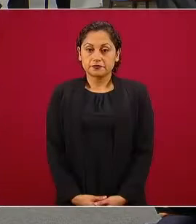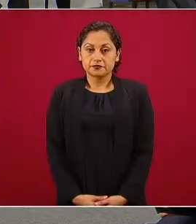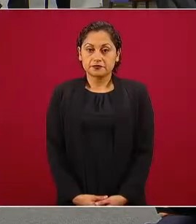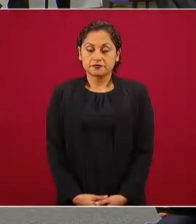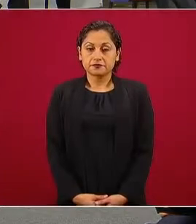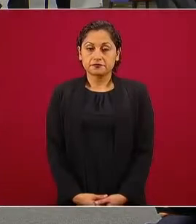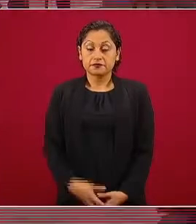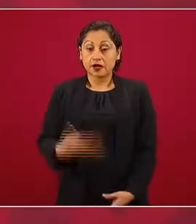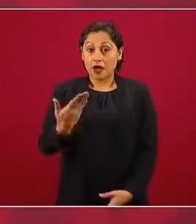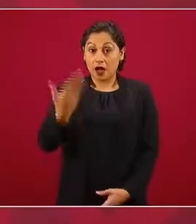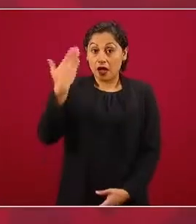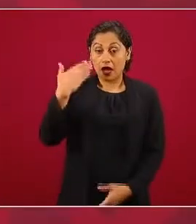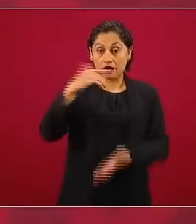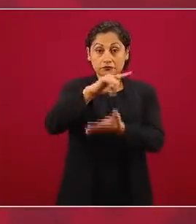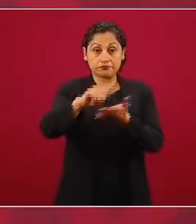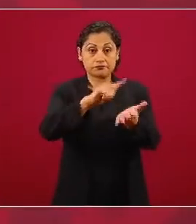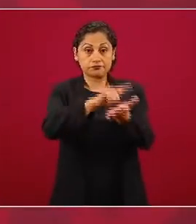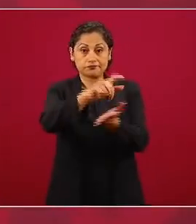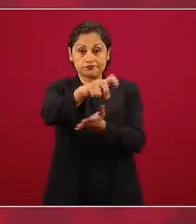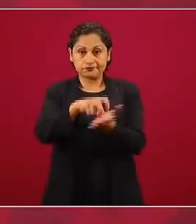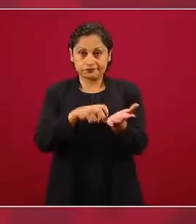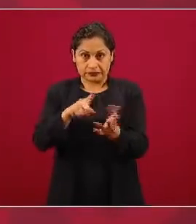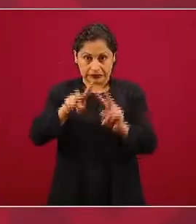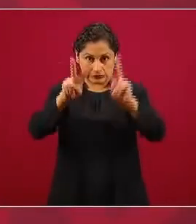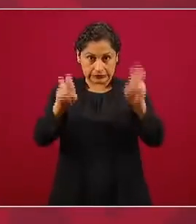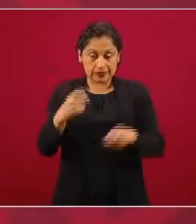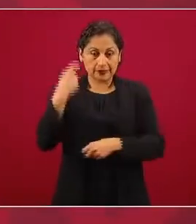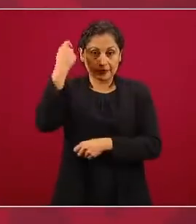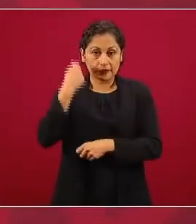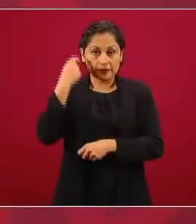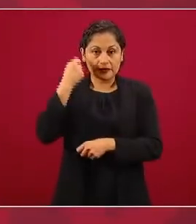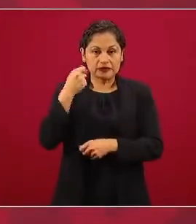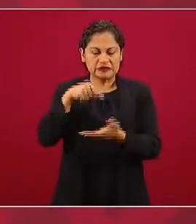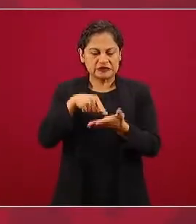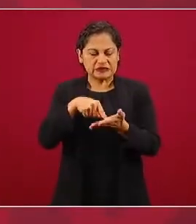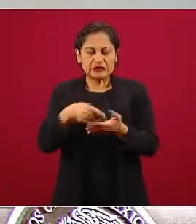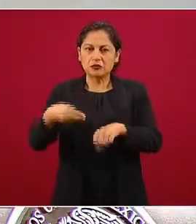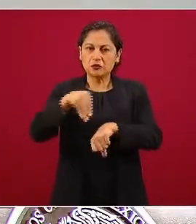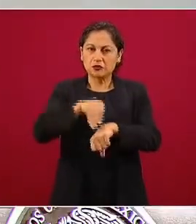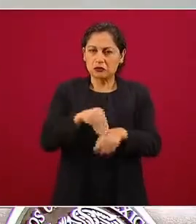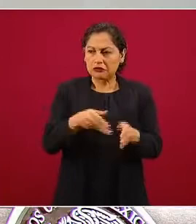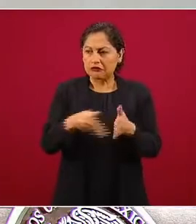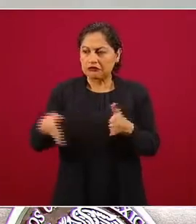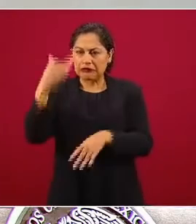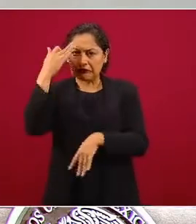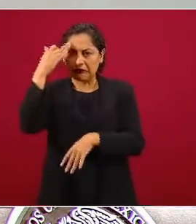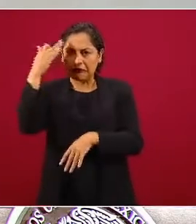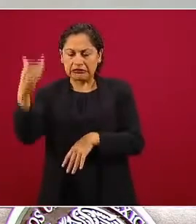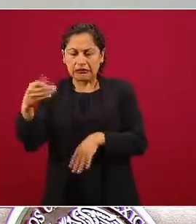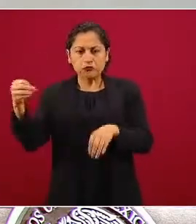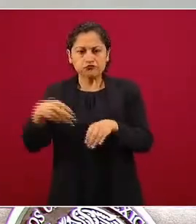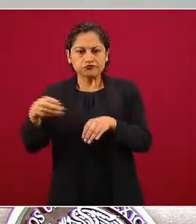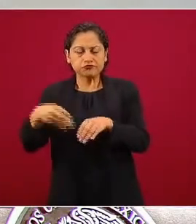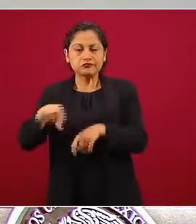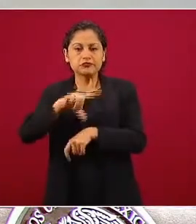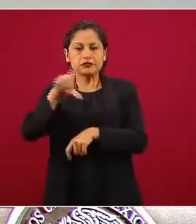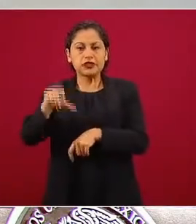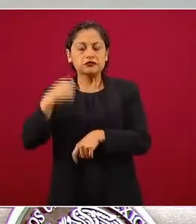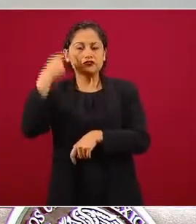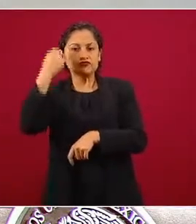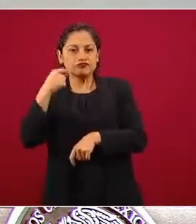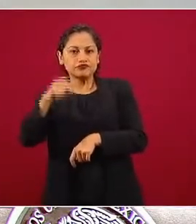las reformas en los sistemas de pensión, lo más difícil es la edad de jubilación o los años de cotización, que 20 años después tiene que llegar